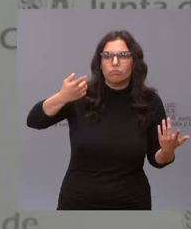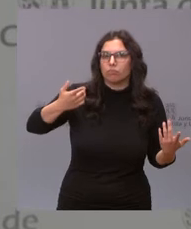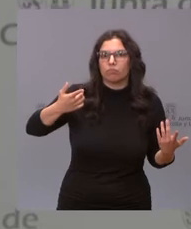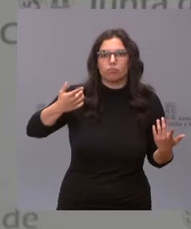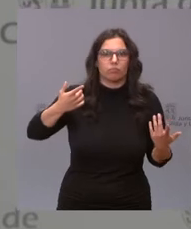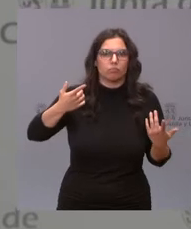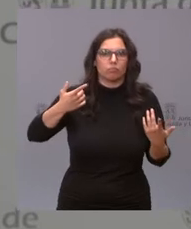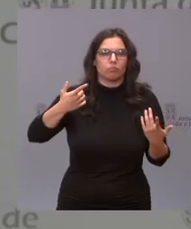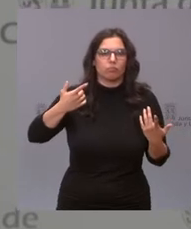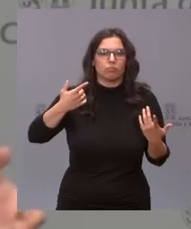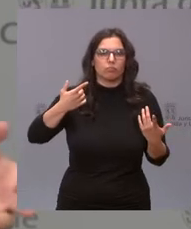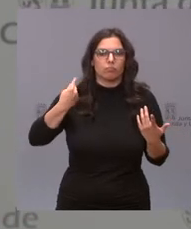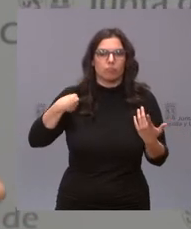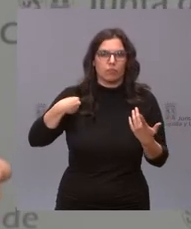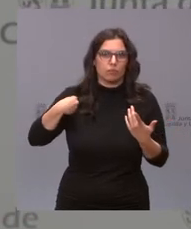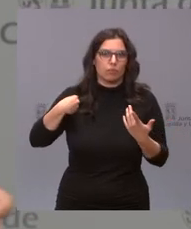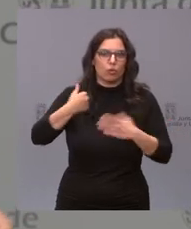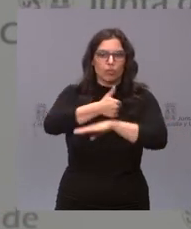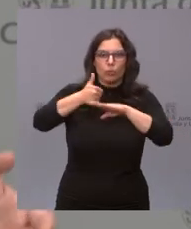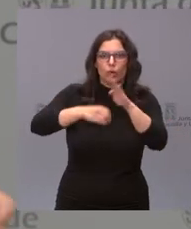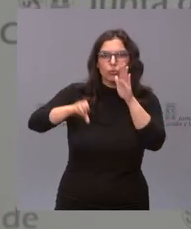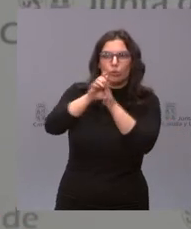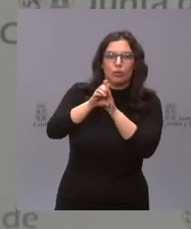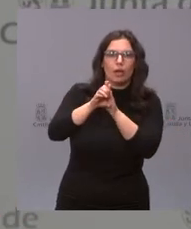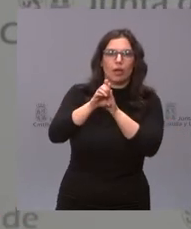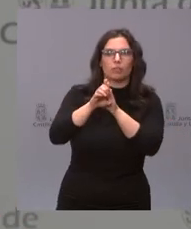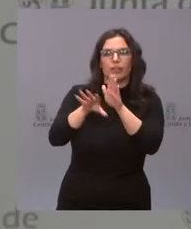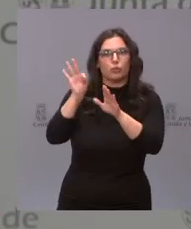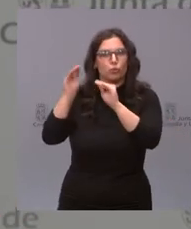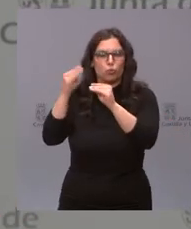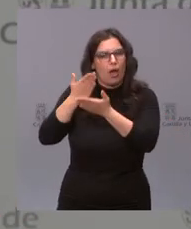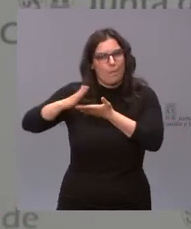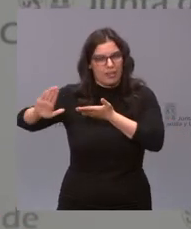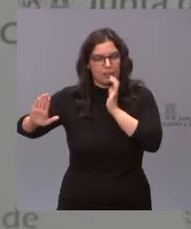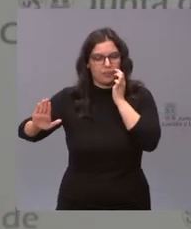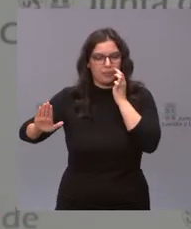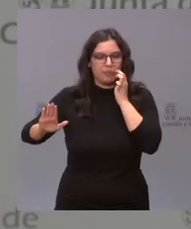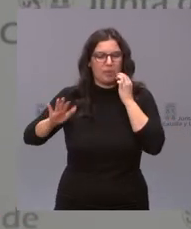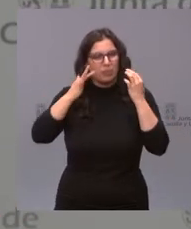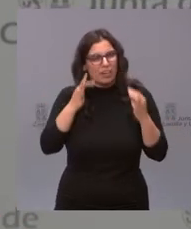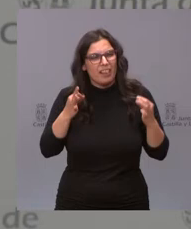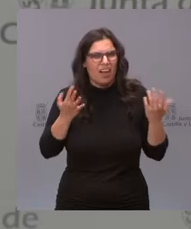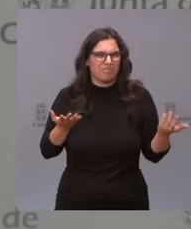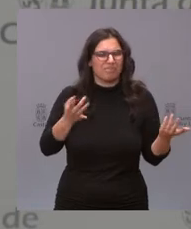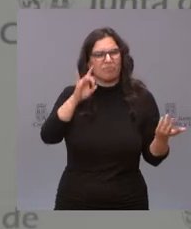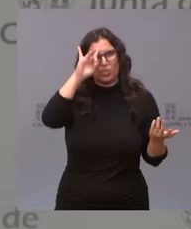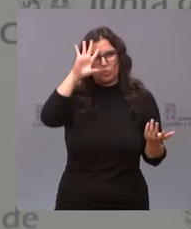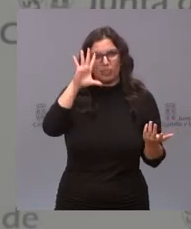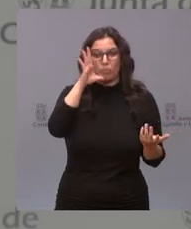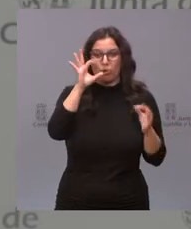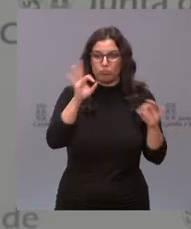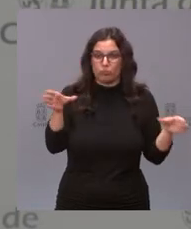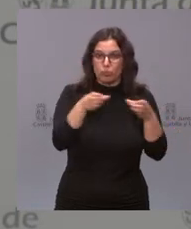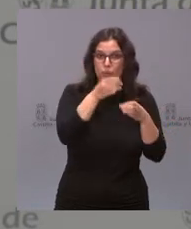determinar el máximo órgano constitucional el tribunal constitucional hombre es sorprendente que el partido